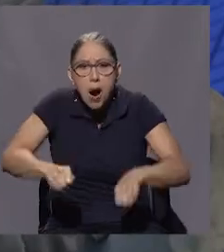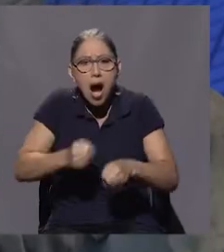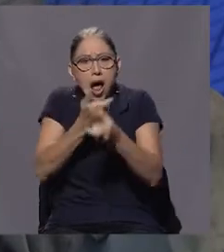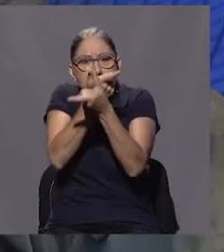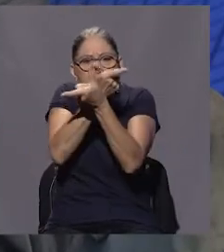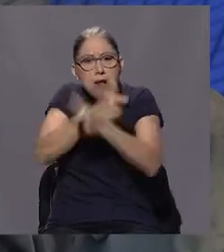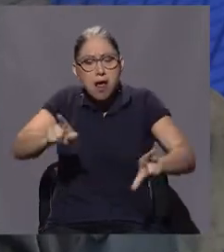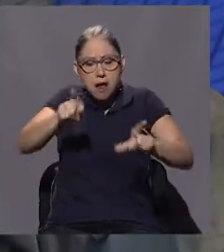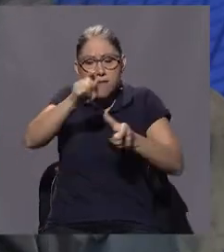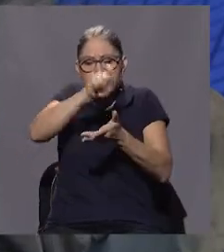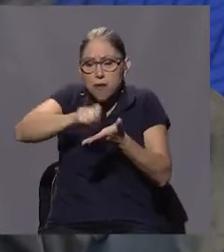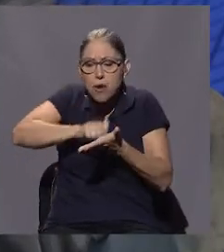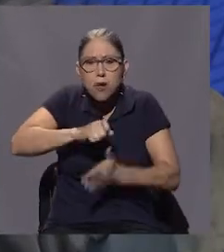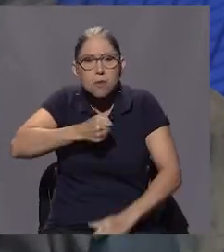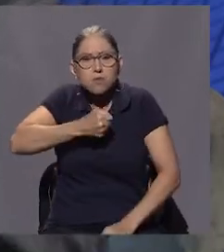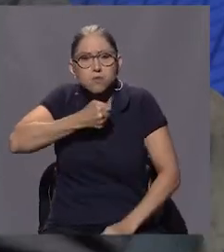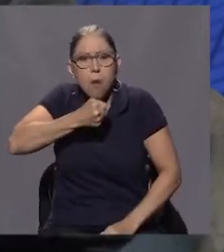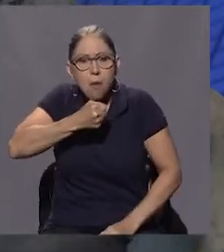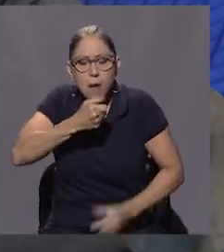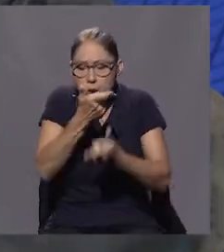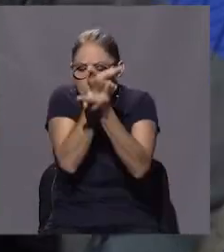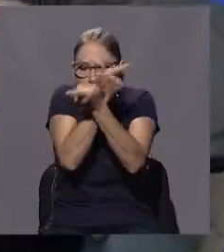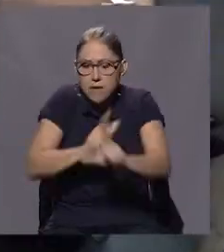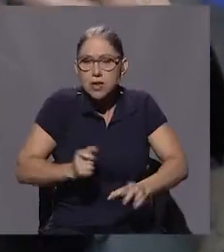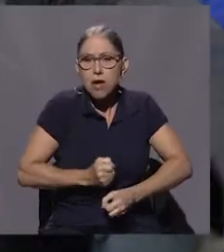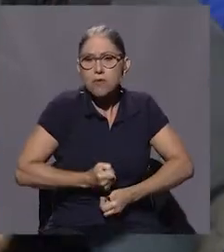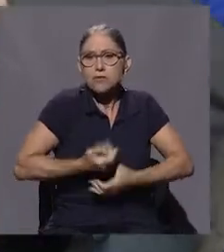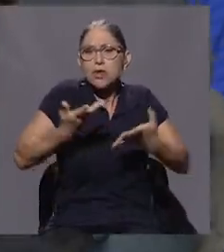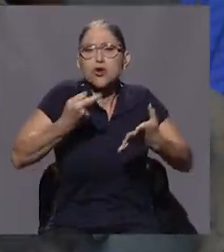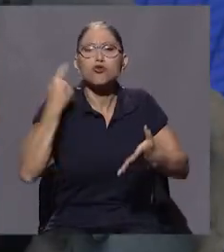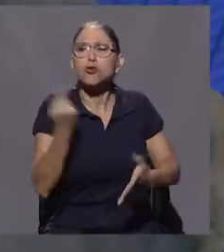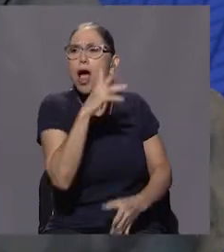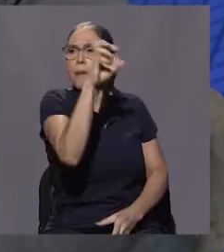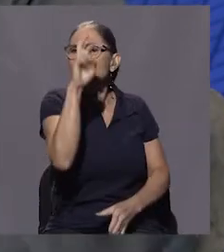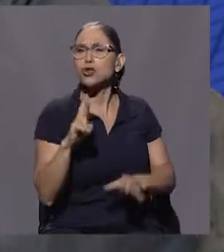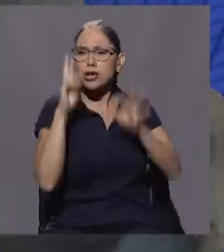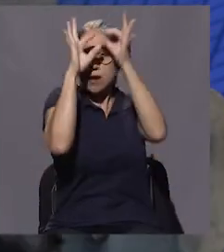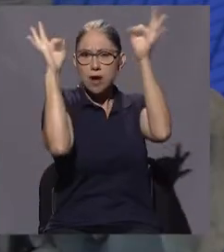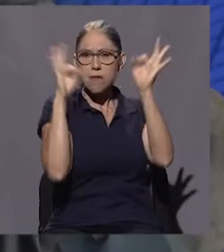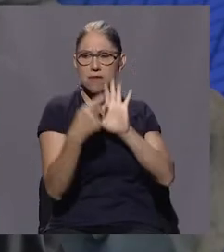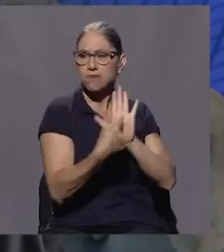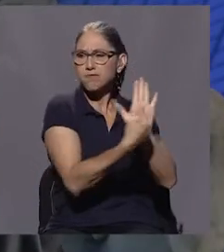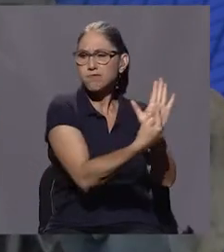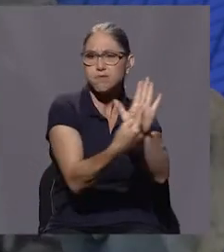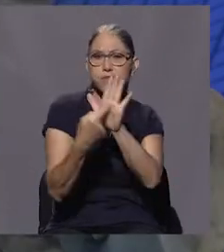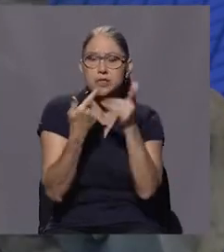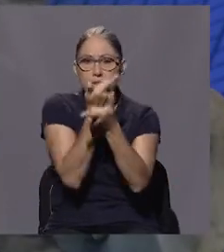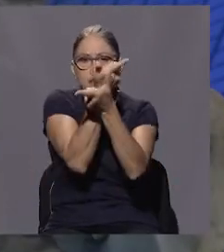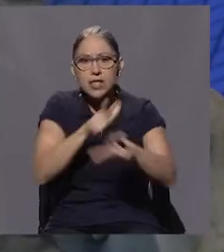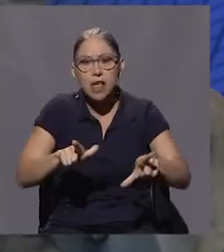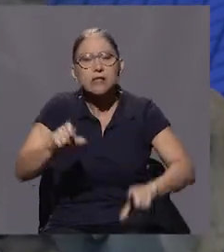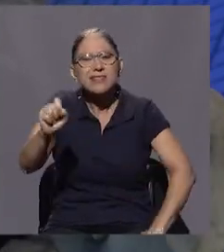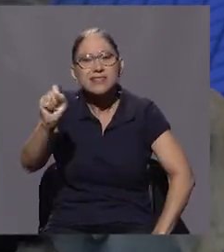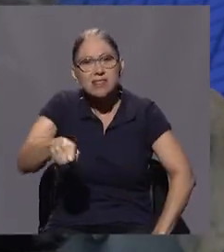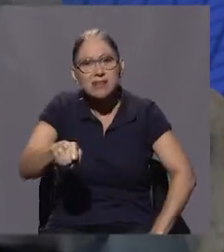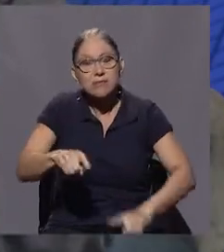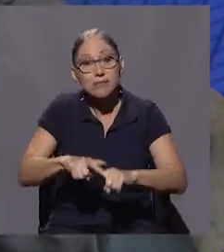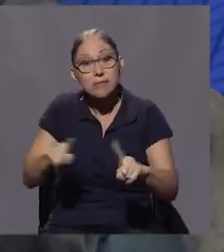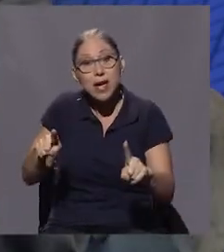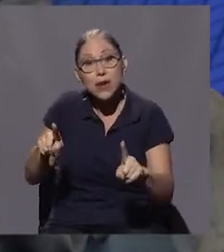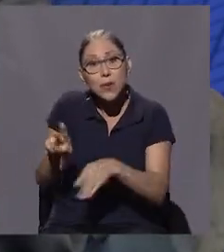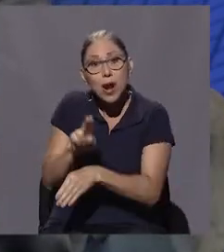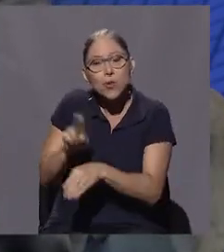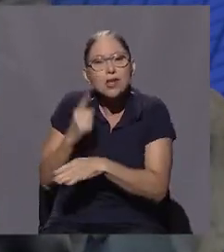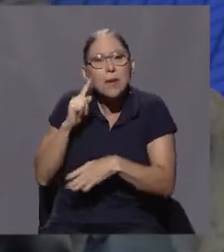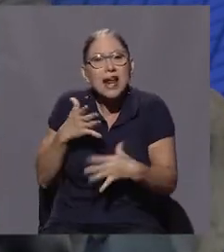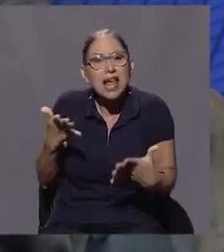en eso se fundamenta la democracia de Costa Rica en la libertad y va y gritan por la libertad. Sí, pero la usan para la expresión